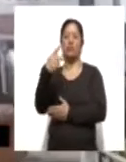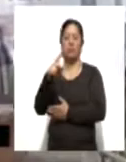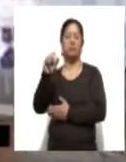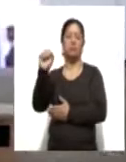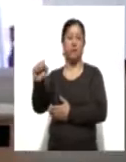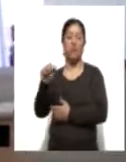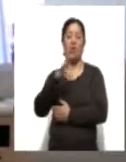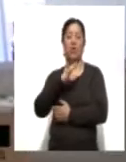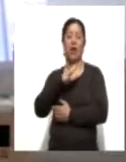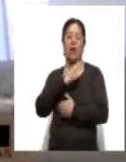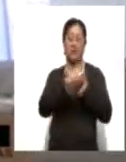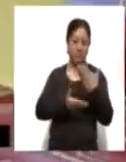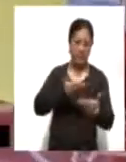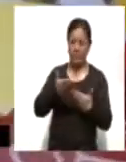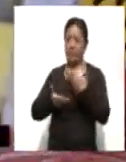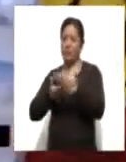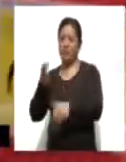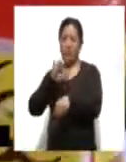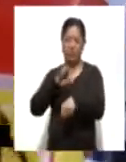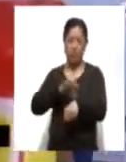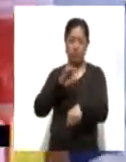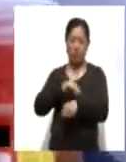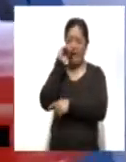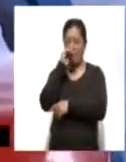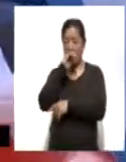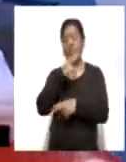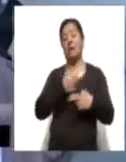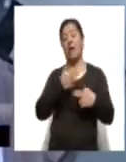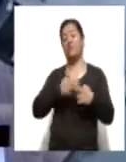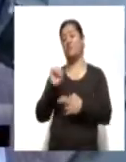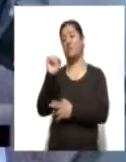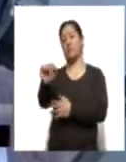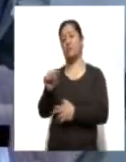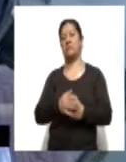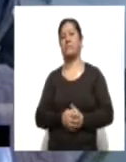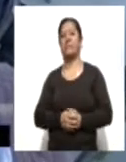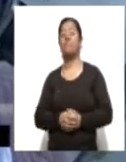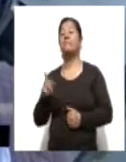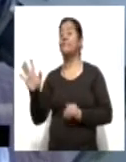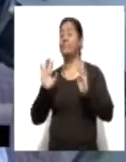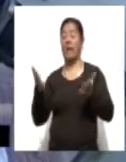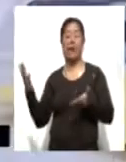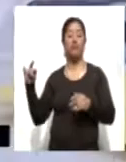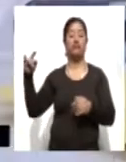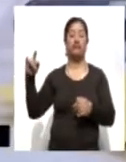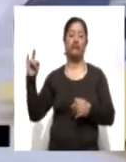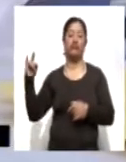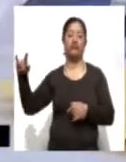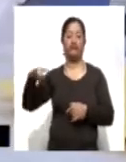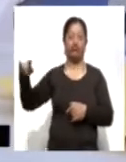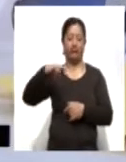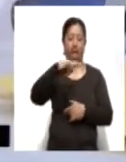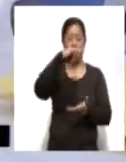brindar servicios médicos gratuitos a la población hasta el sábado 20 de febrero. El jefe de la jurisdicción sanitaria